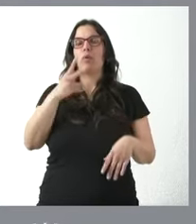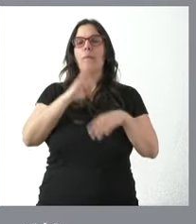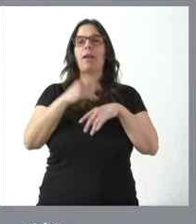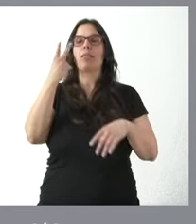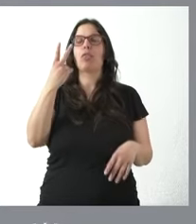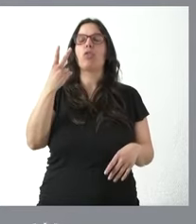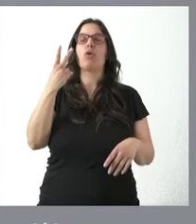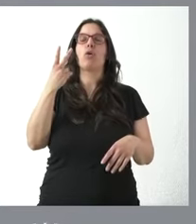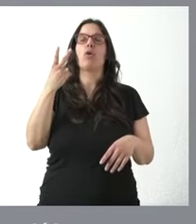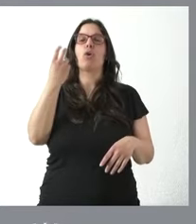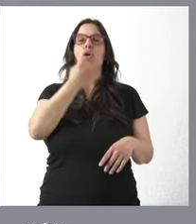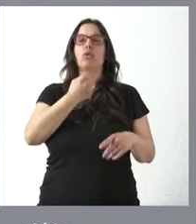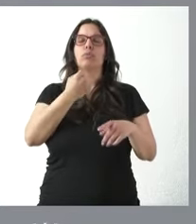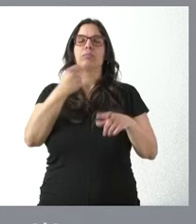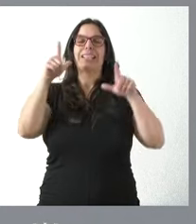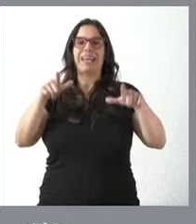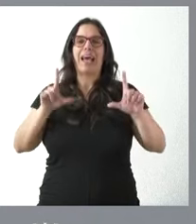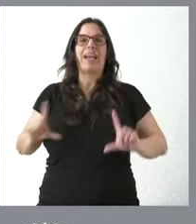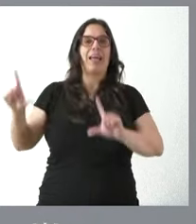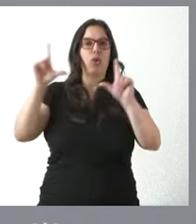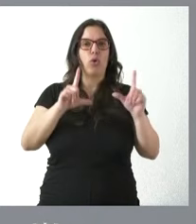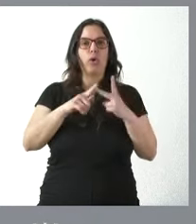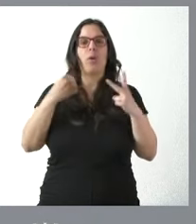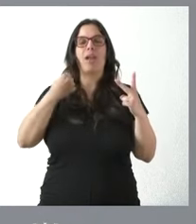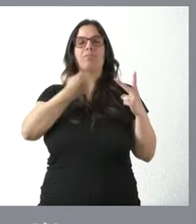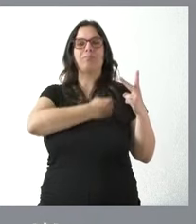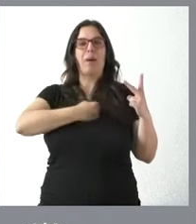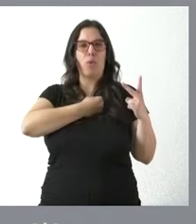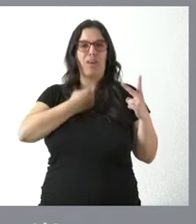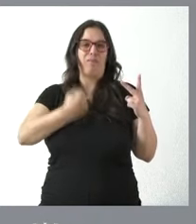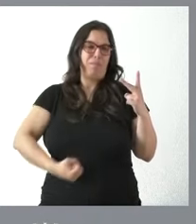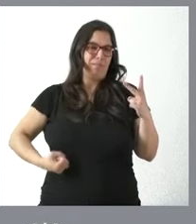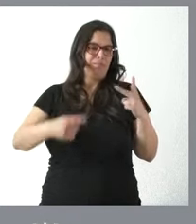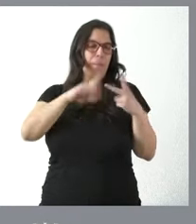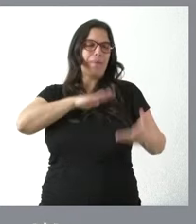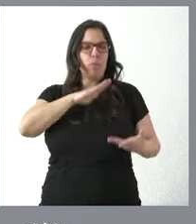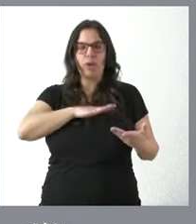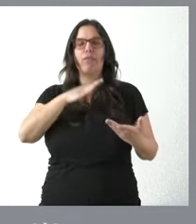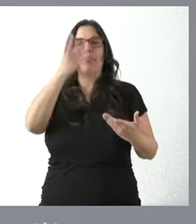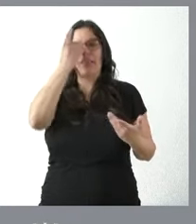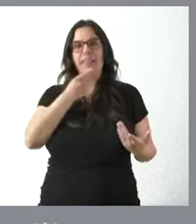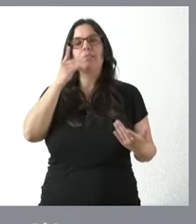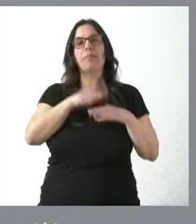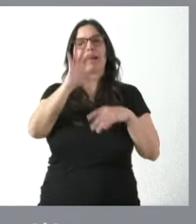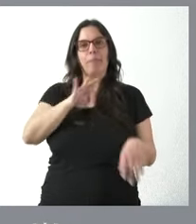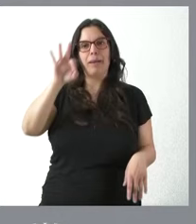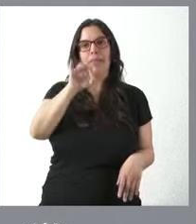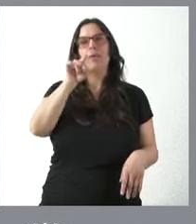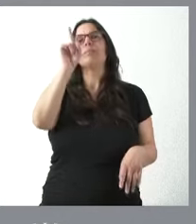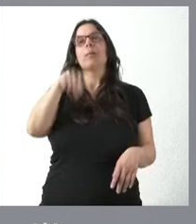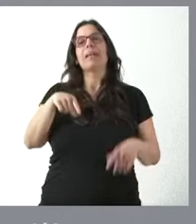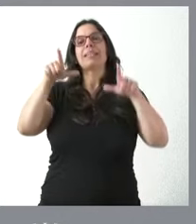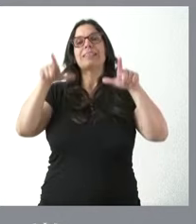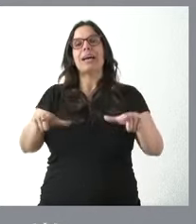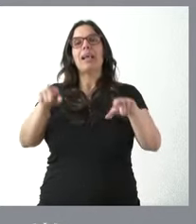y un mamórofo digital en varios centros de salud de Palencia, en concreto 680.000 euros para una sala de rayos X